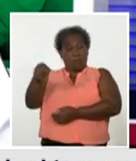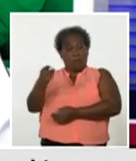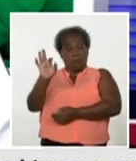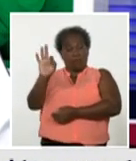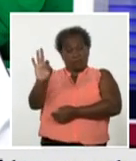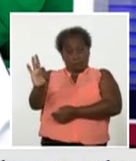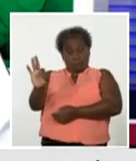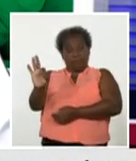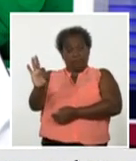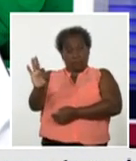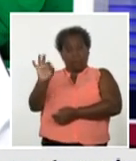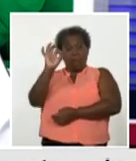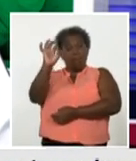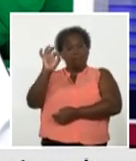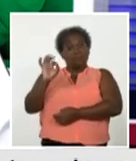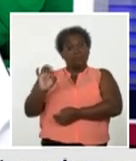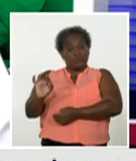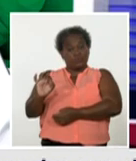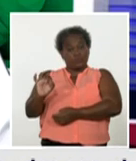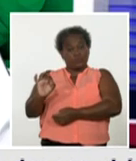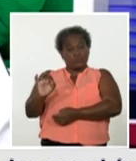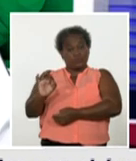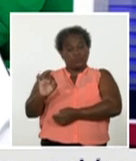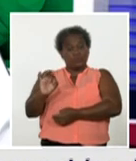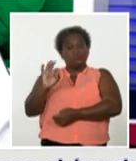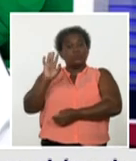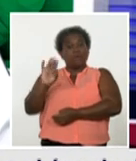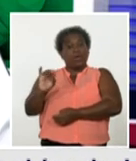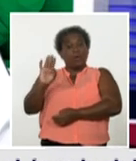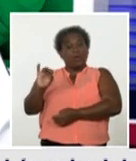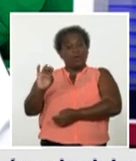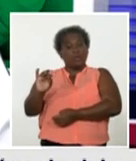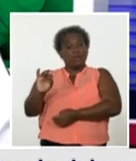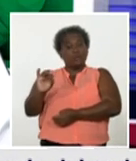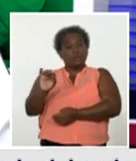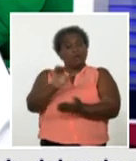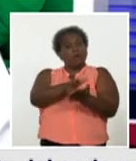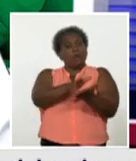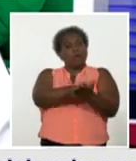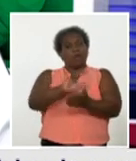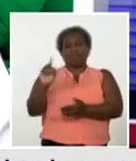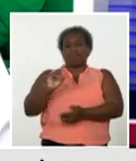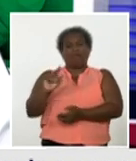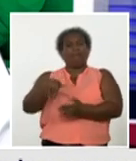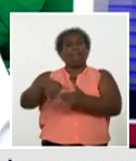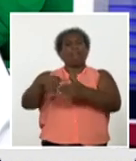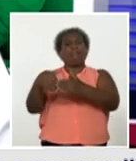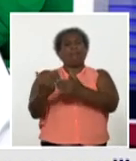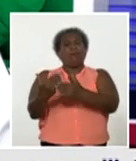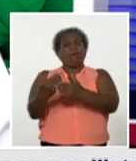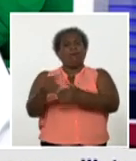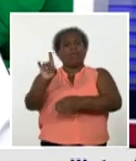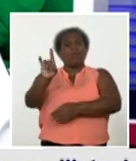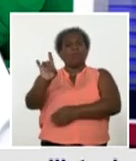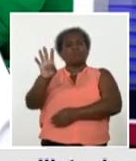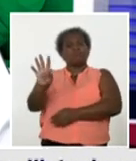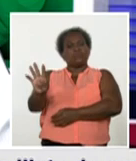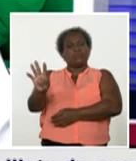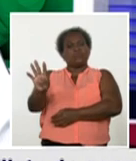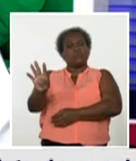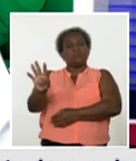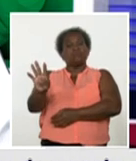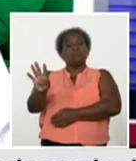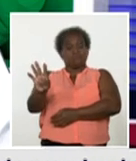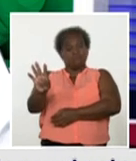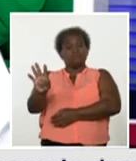% estamos hablando, en el acumulado no, en el día 94 se corresponden